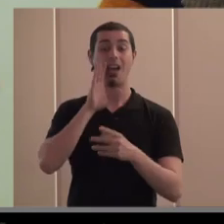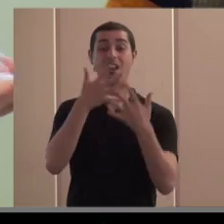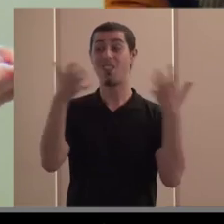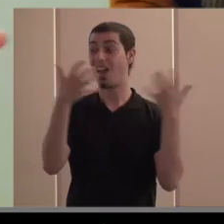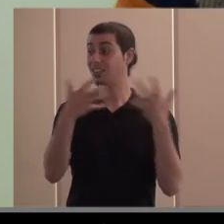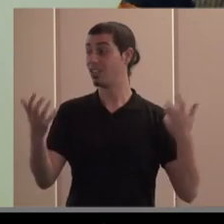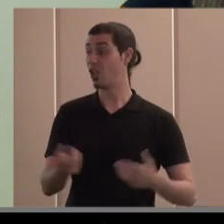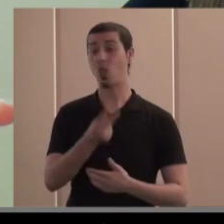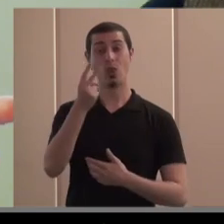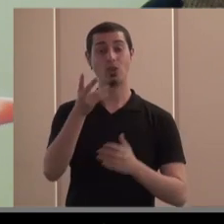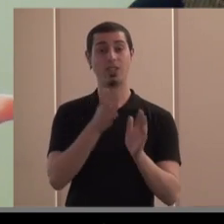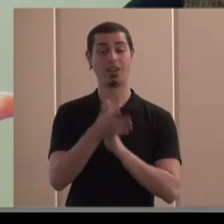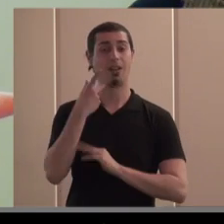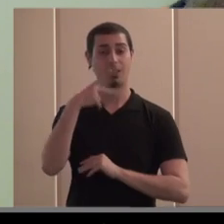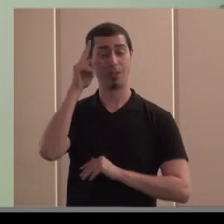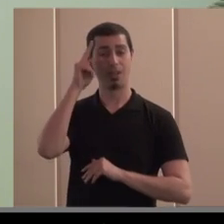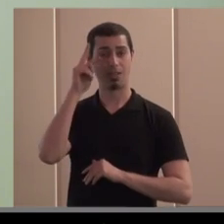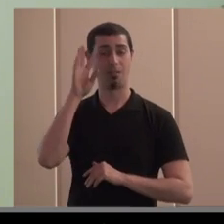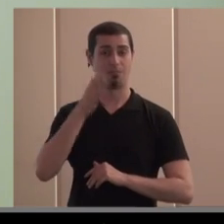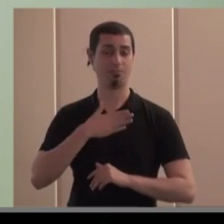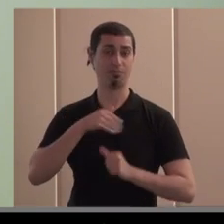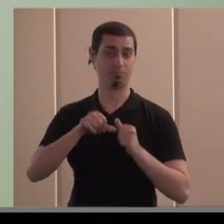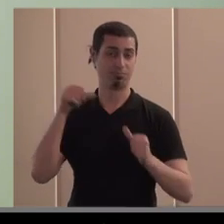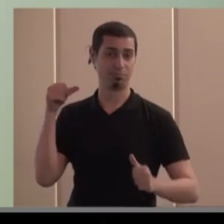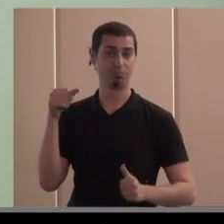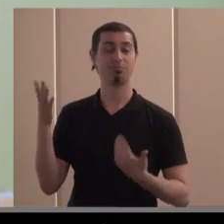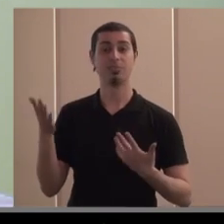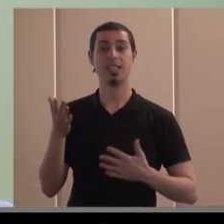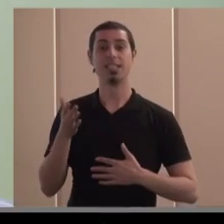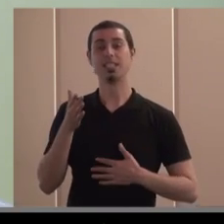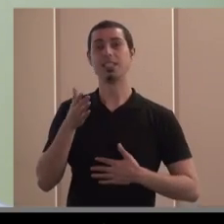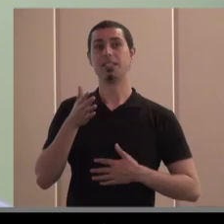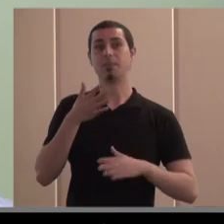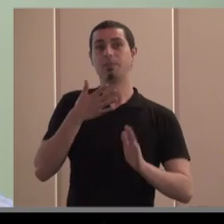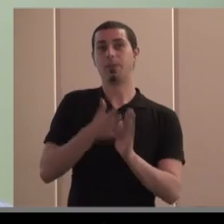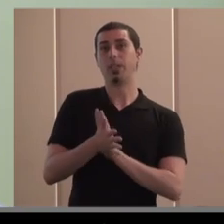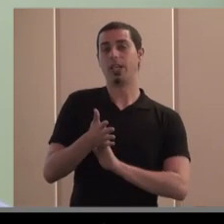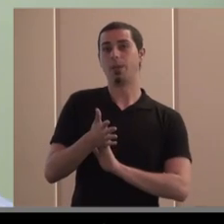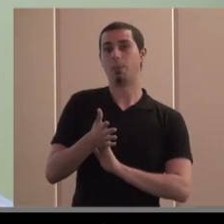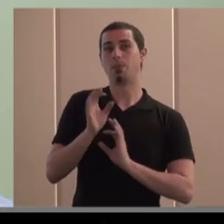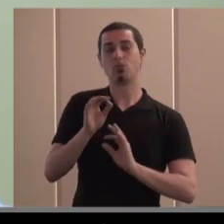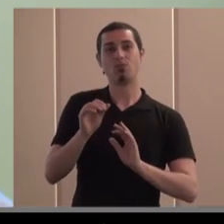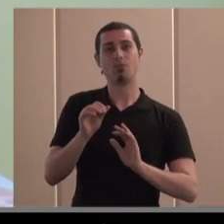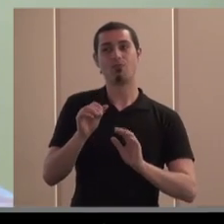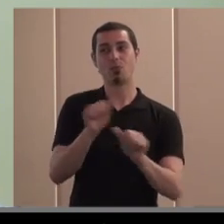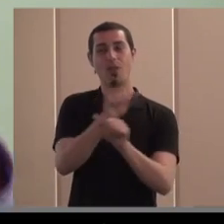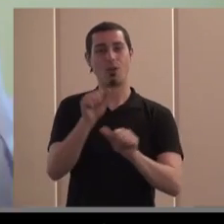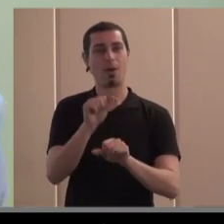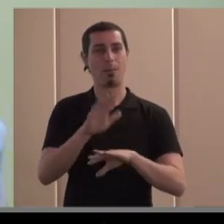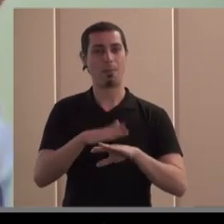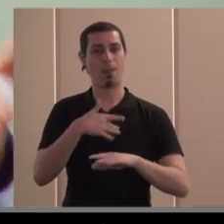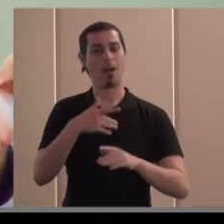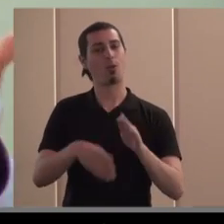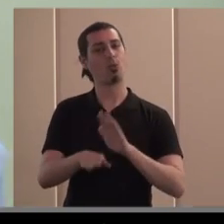frases pues son provienen de la experiencia y entonces en alguna manera yo creo que que es la manera es la forma de poder